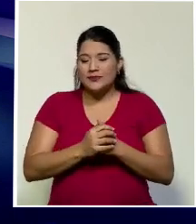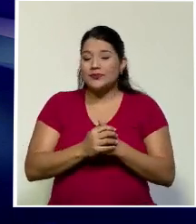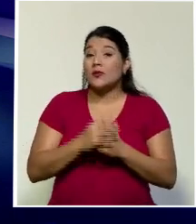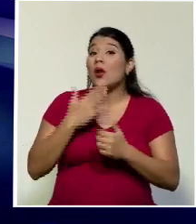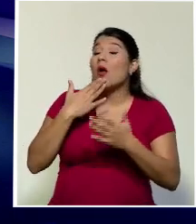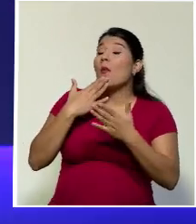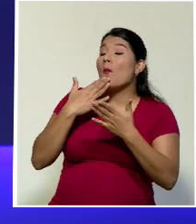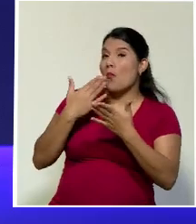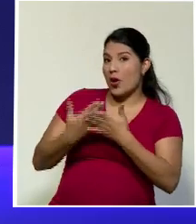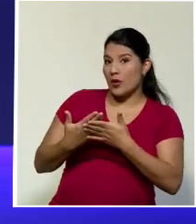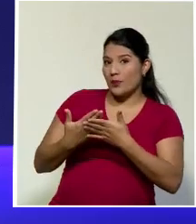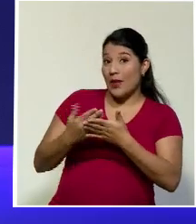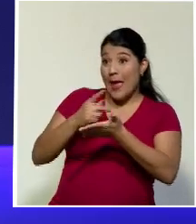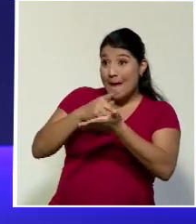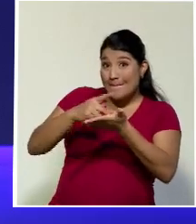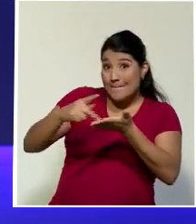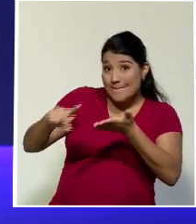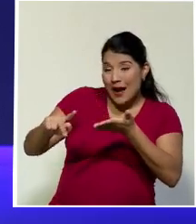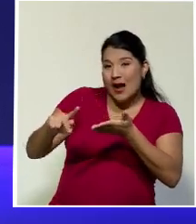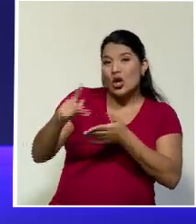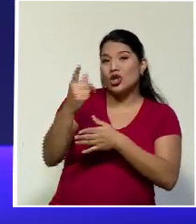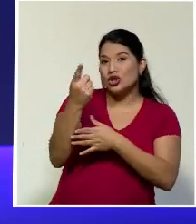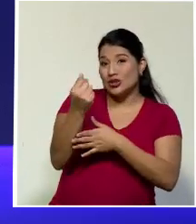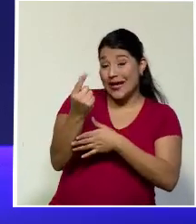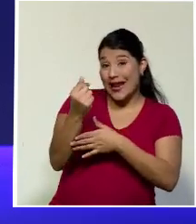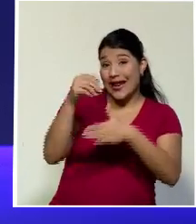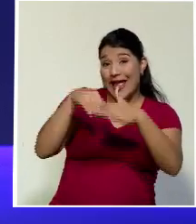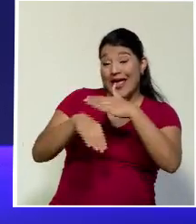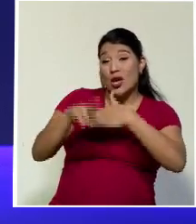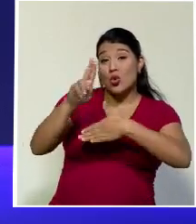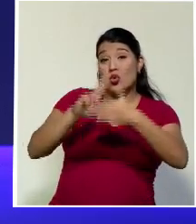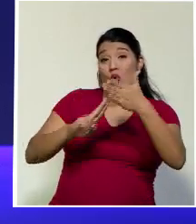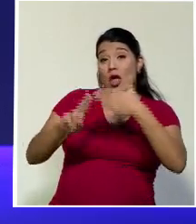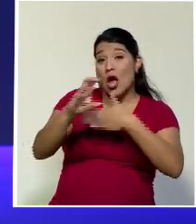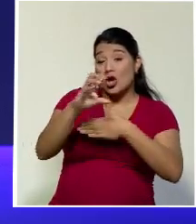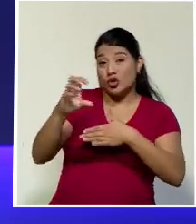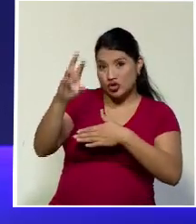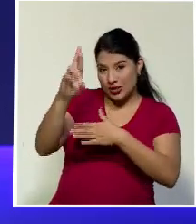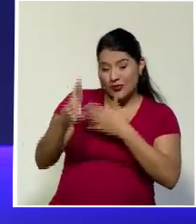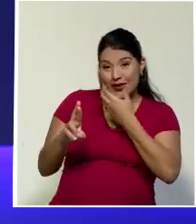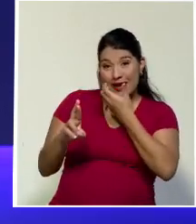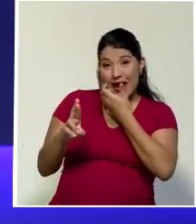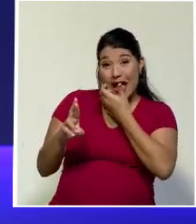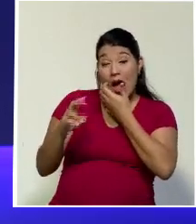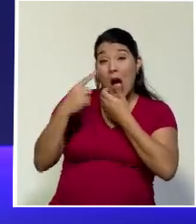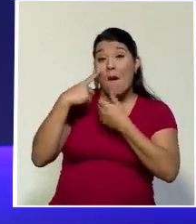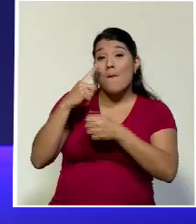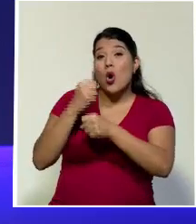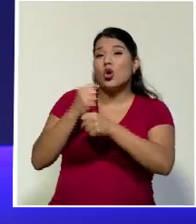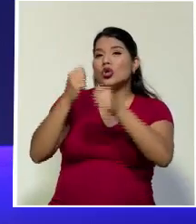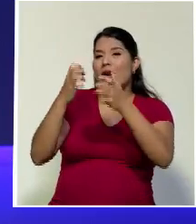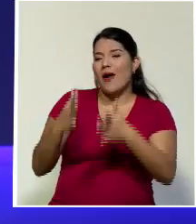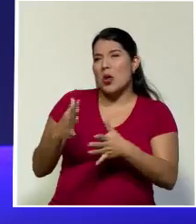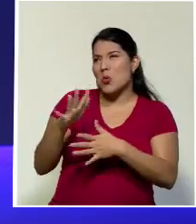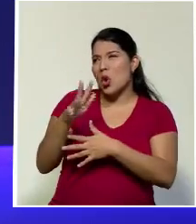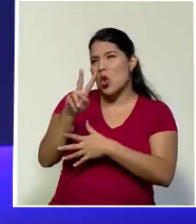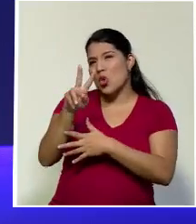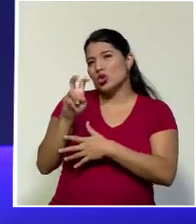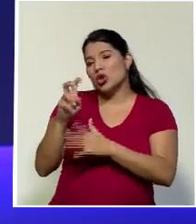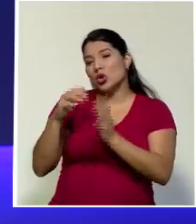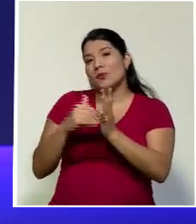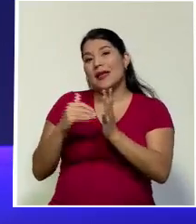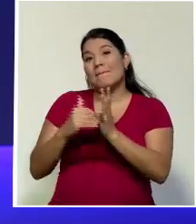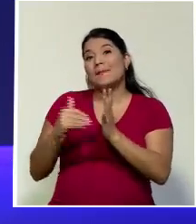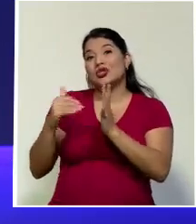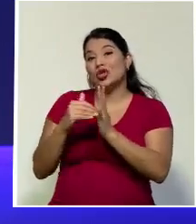el pago de salario, lo que llamamos en la Universidad de Costa Rica la masa salarial, representa alrededor de 200.000 millones